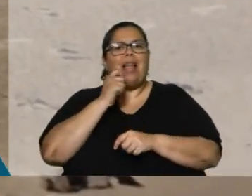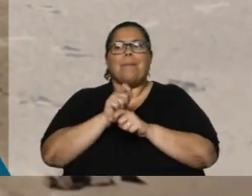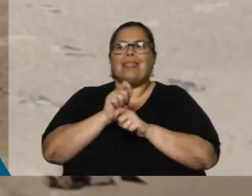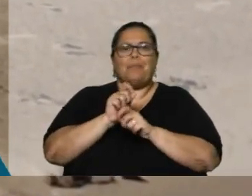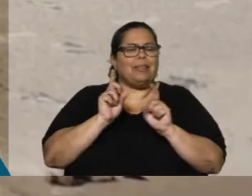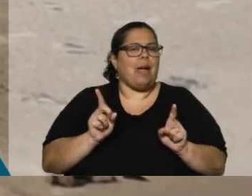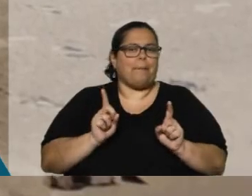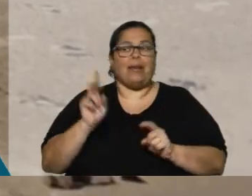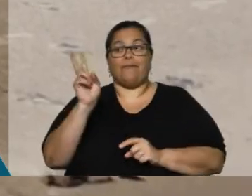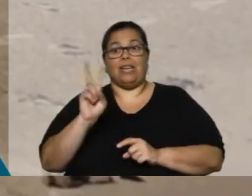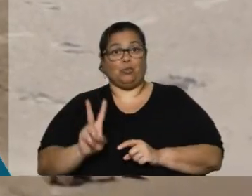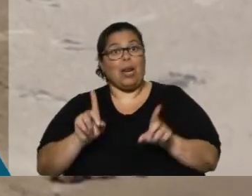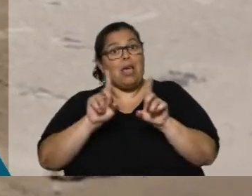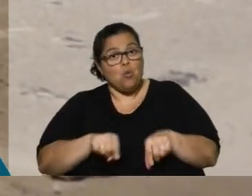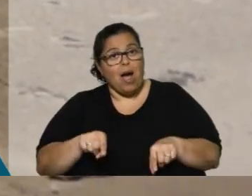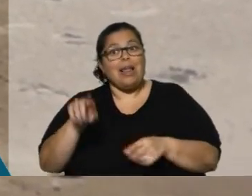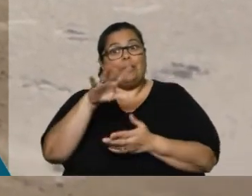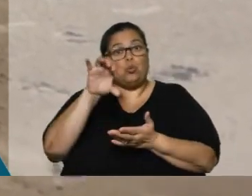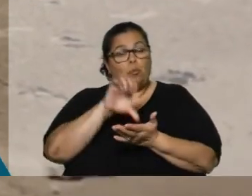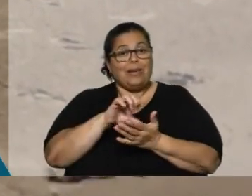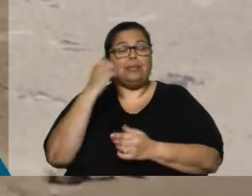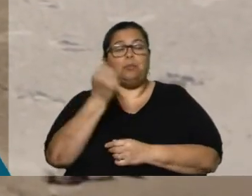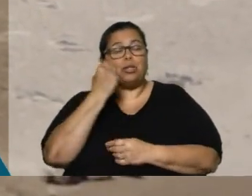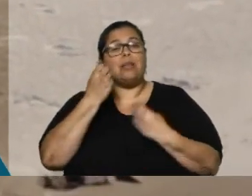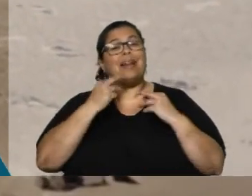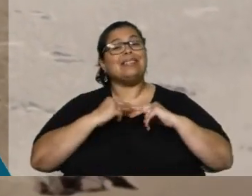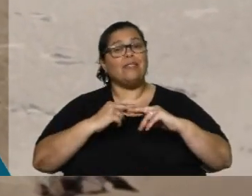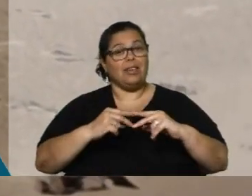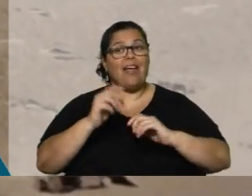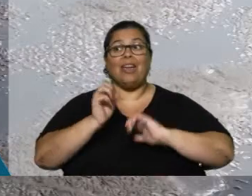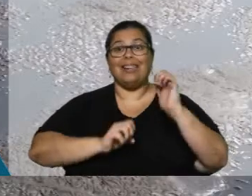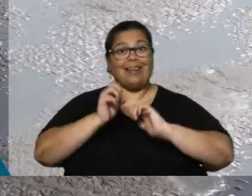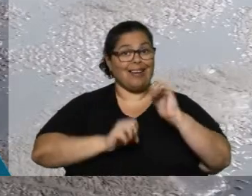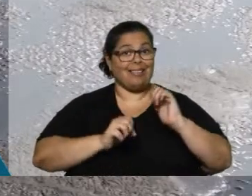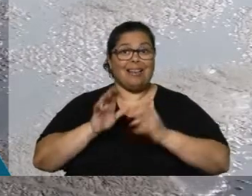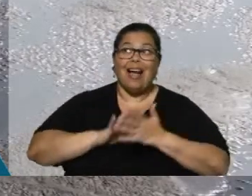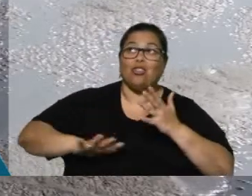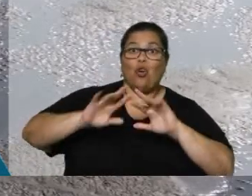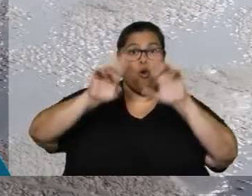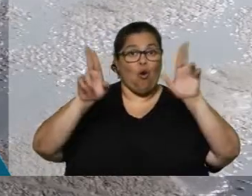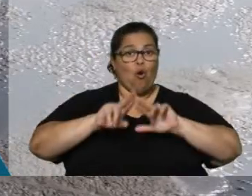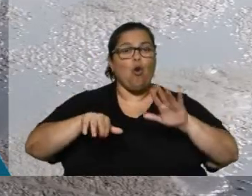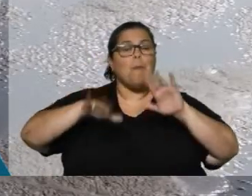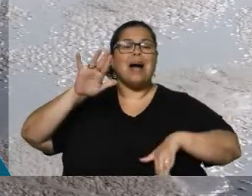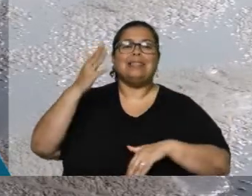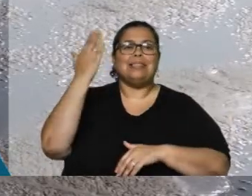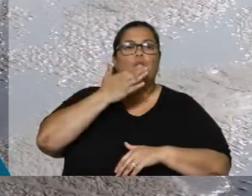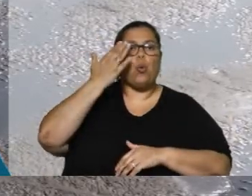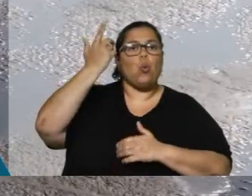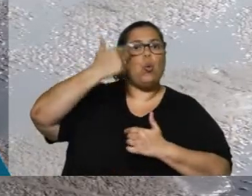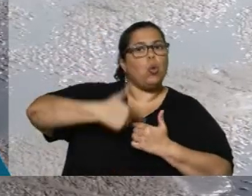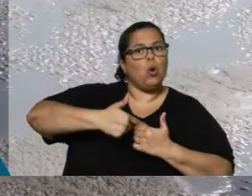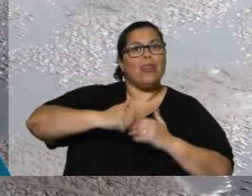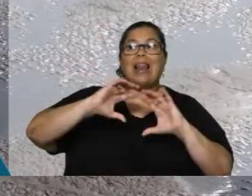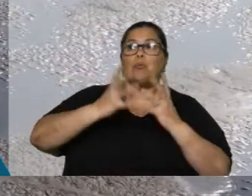Venezuela, aún así, es un país clave para la estabilidad energética global, ya que cuenta con las mayores reservas de crudo del mundo y una de las